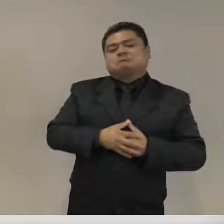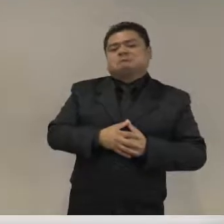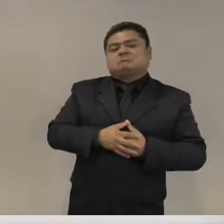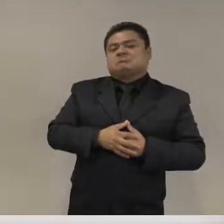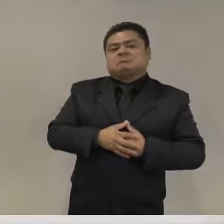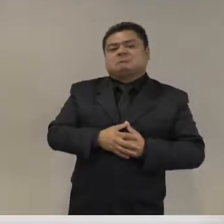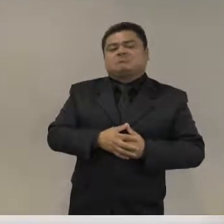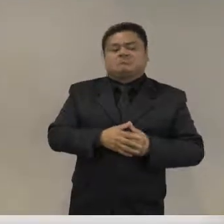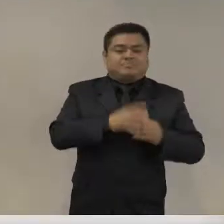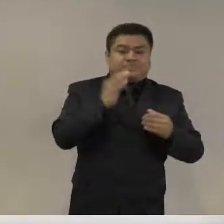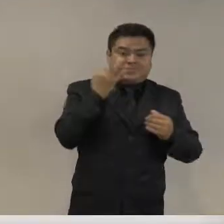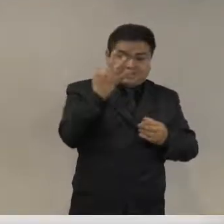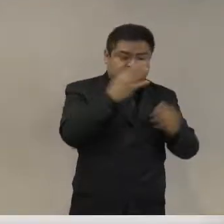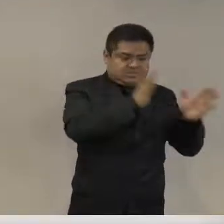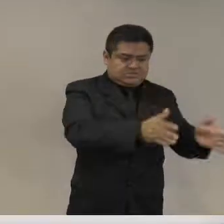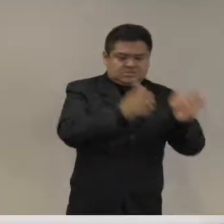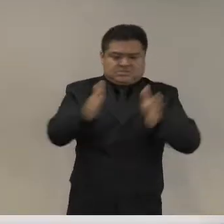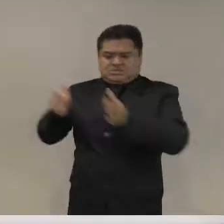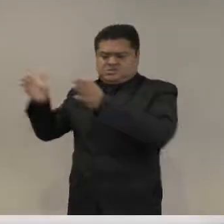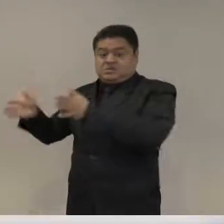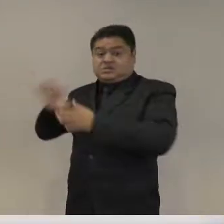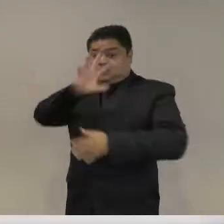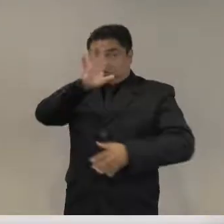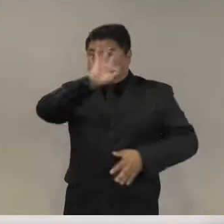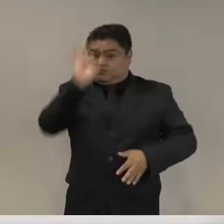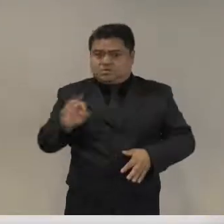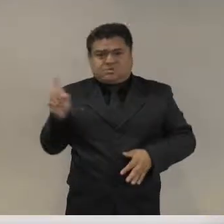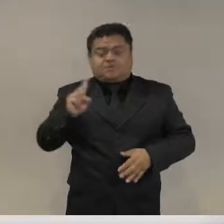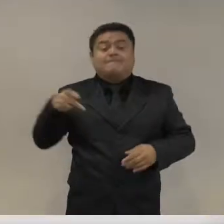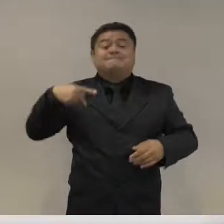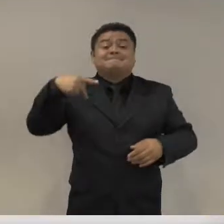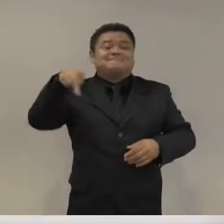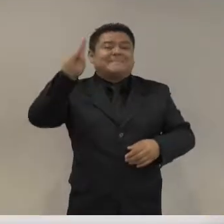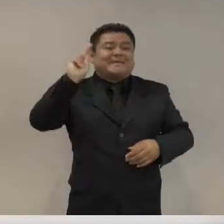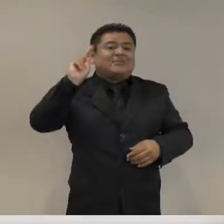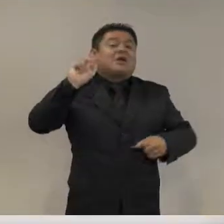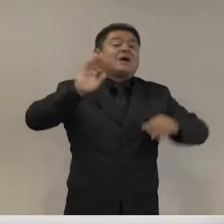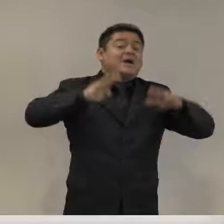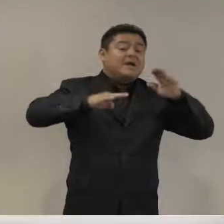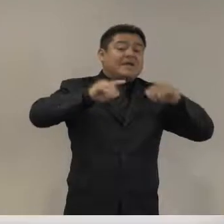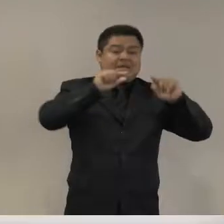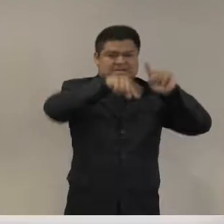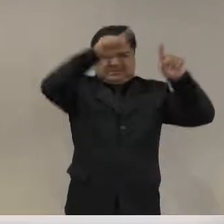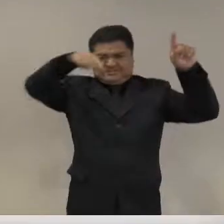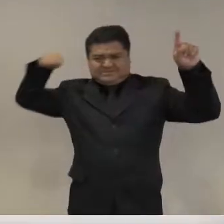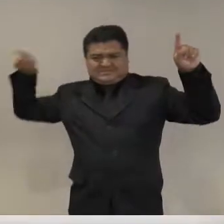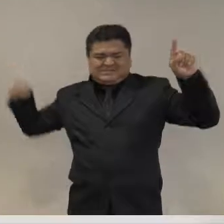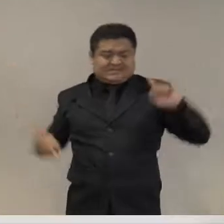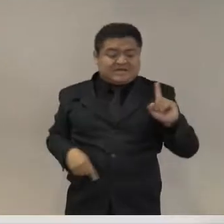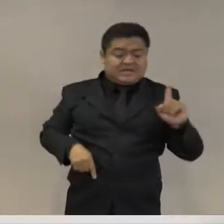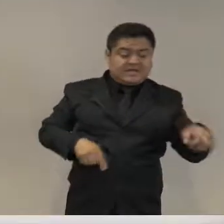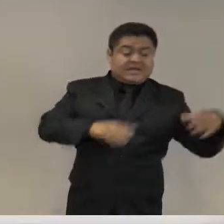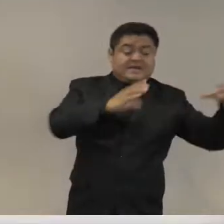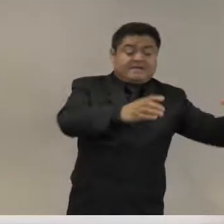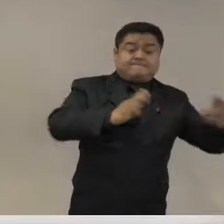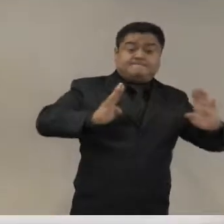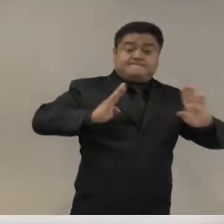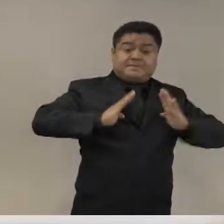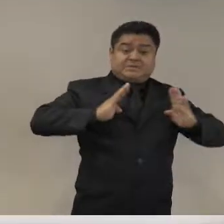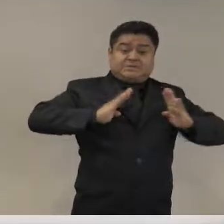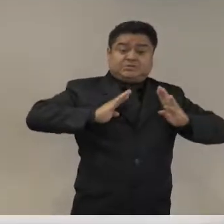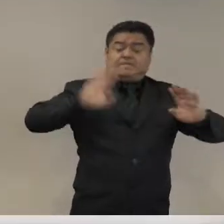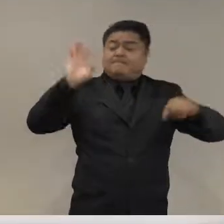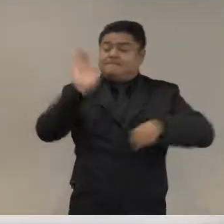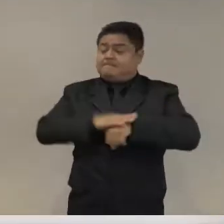la confianza en las Fuerzas Militares sí supera ese umbral de 50%. Miremos las brechas o las